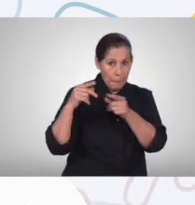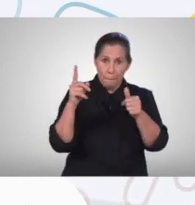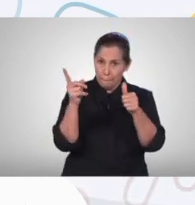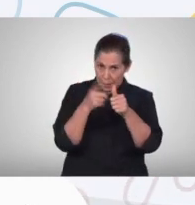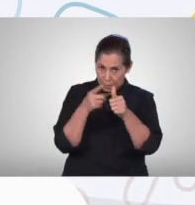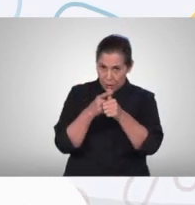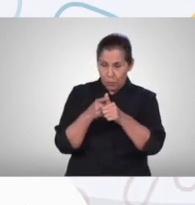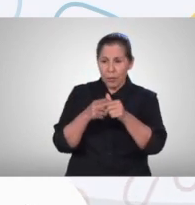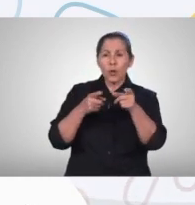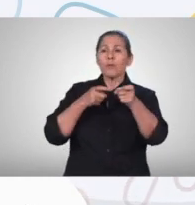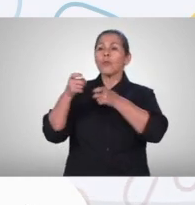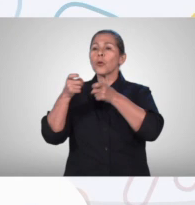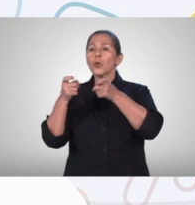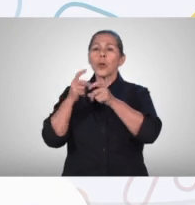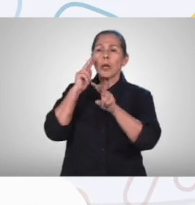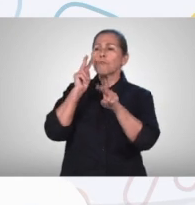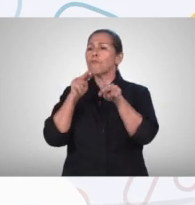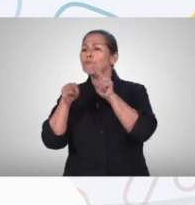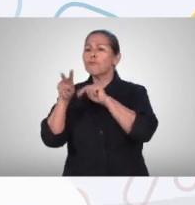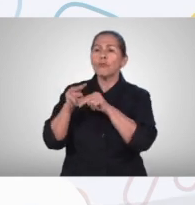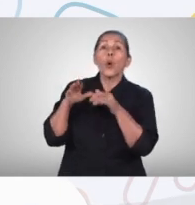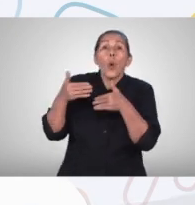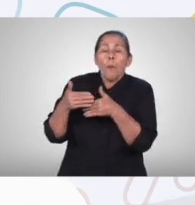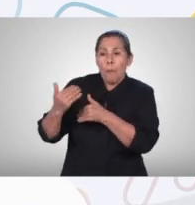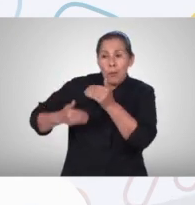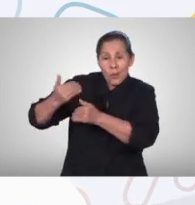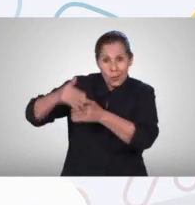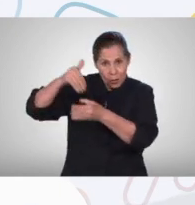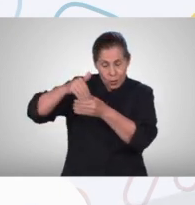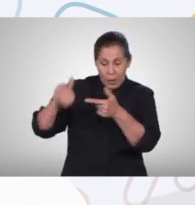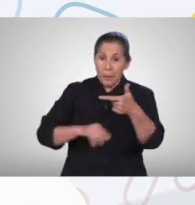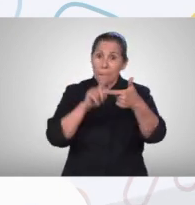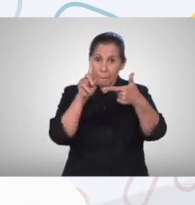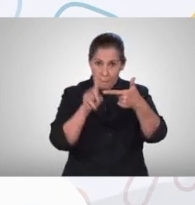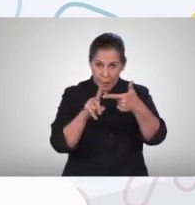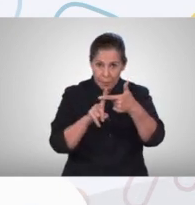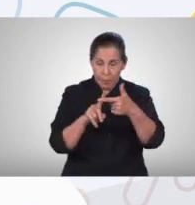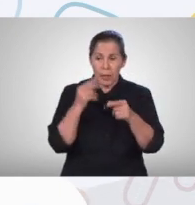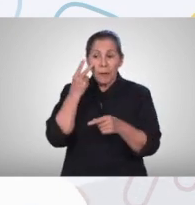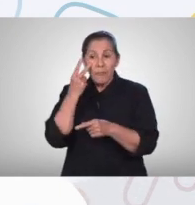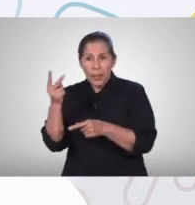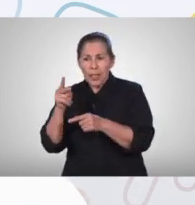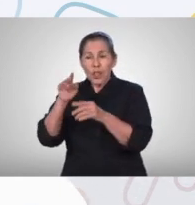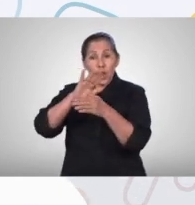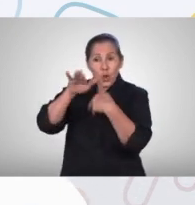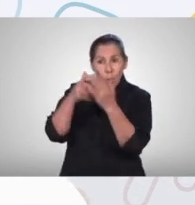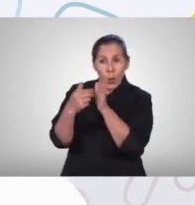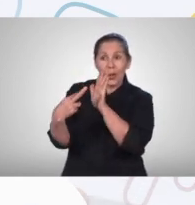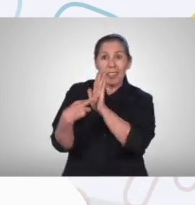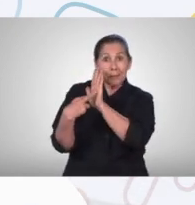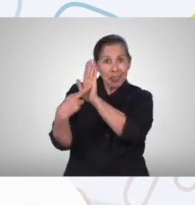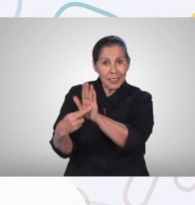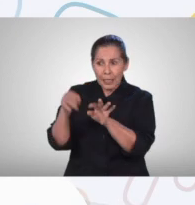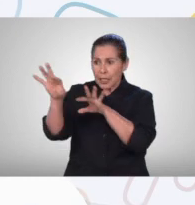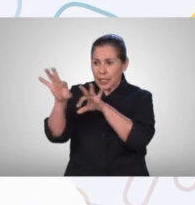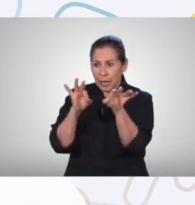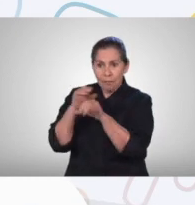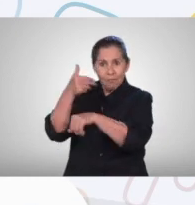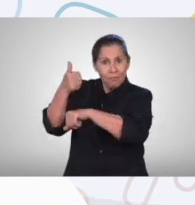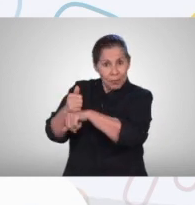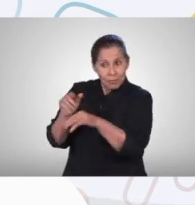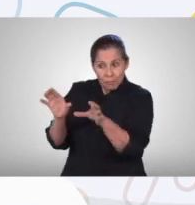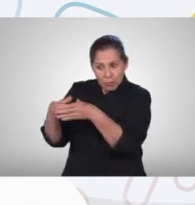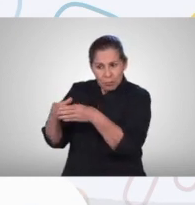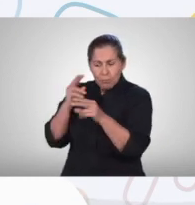electorales que celebren los estudiantes de regular los órganos de dirección coordinación y administración electoral